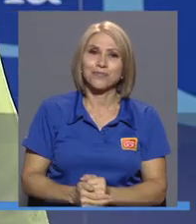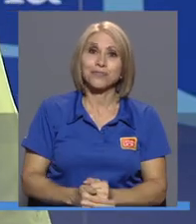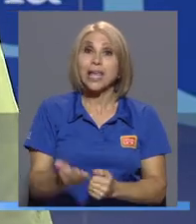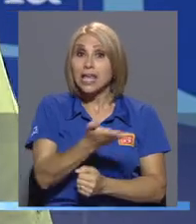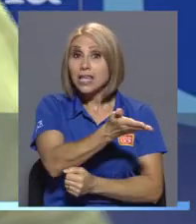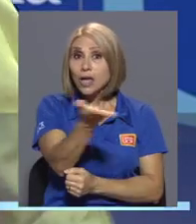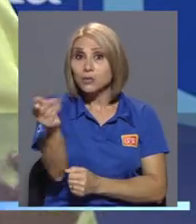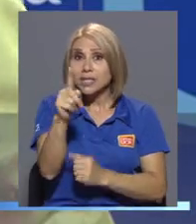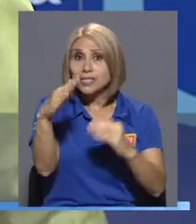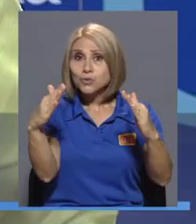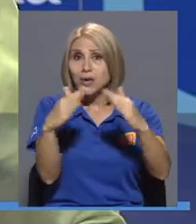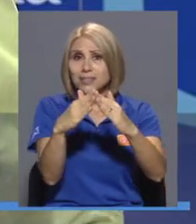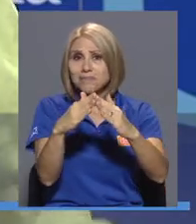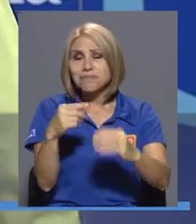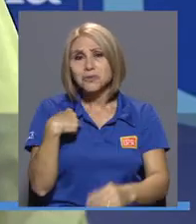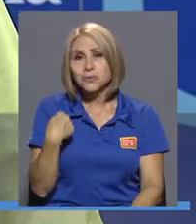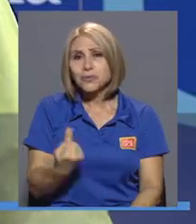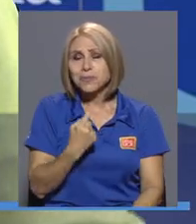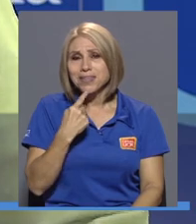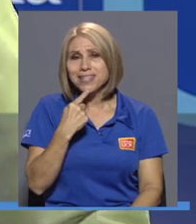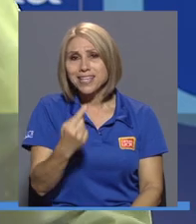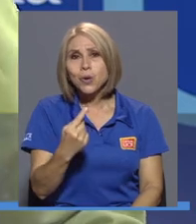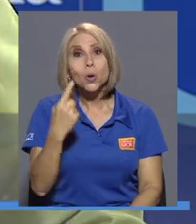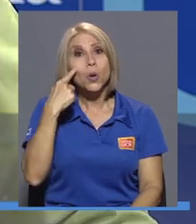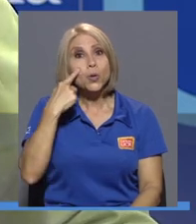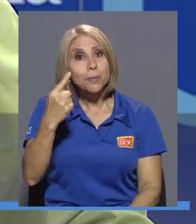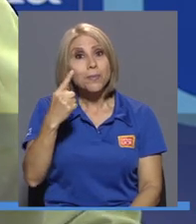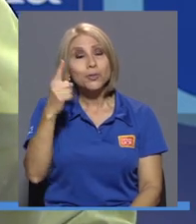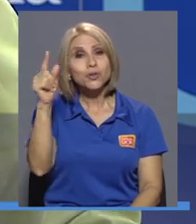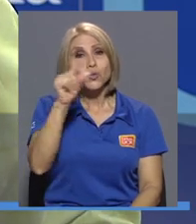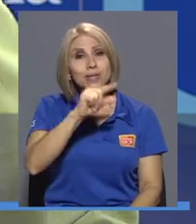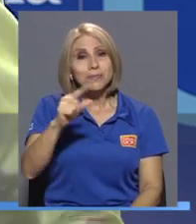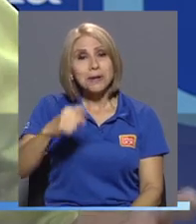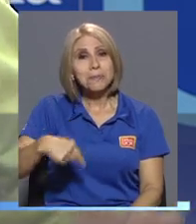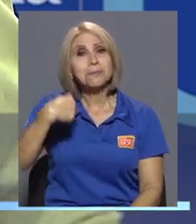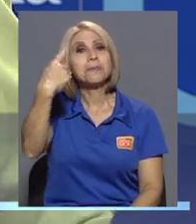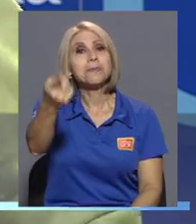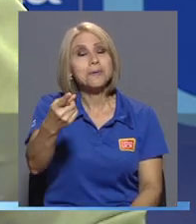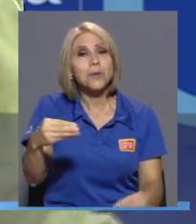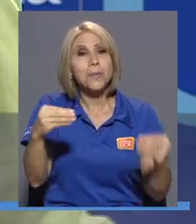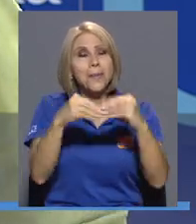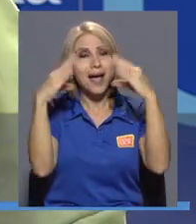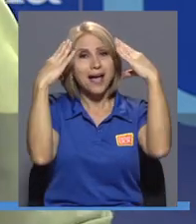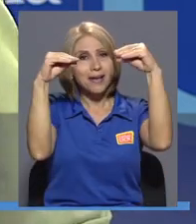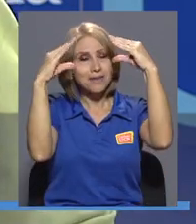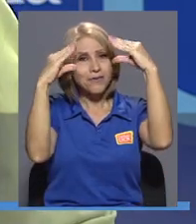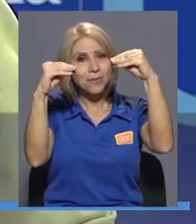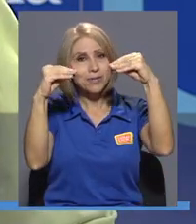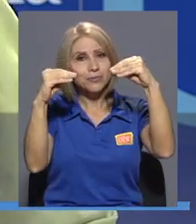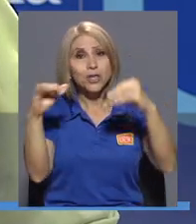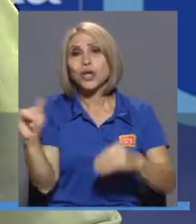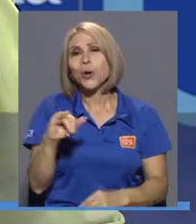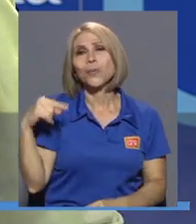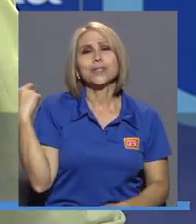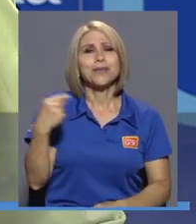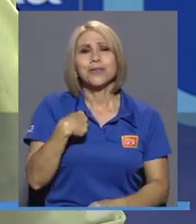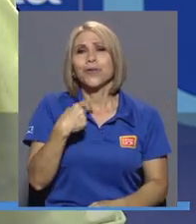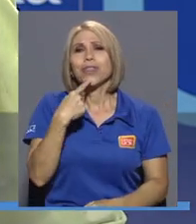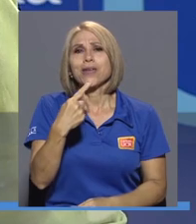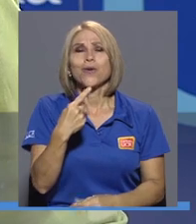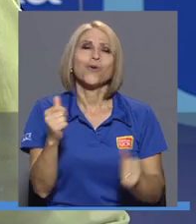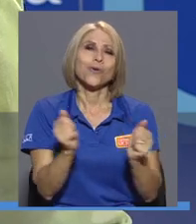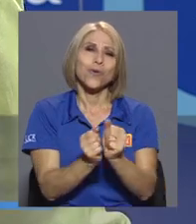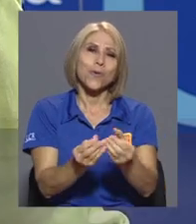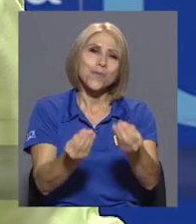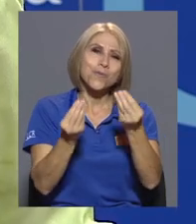a ustedes allá en su casa, no me resta más que decirles que nos vemos a la vuelta de una semana con más información y como les digo siempre, con mucho de